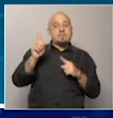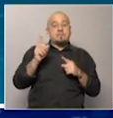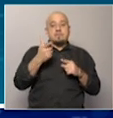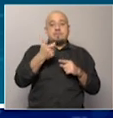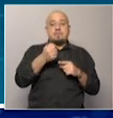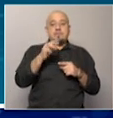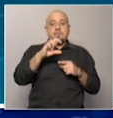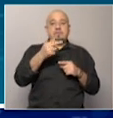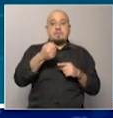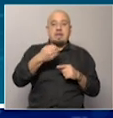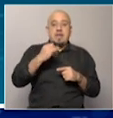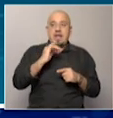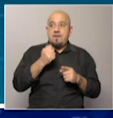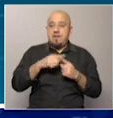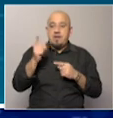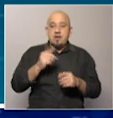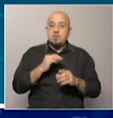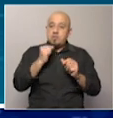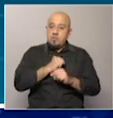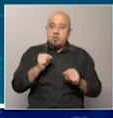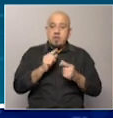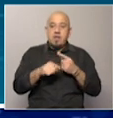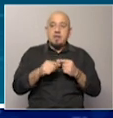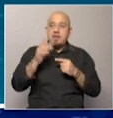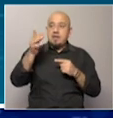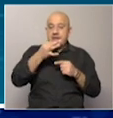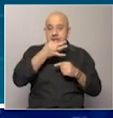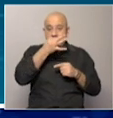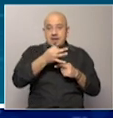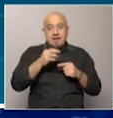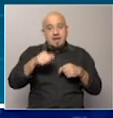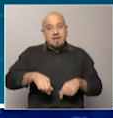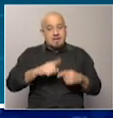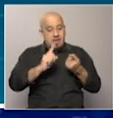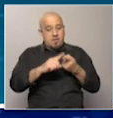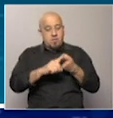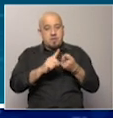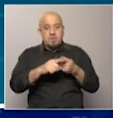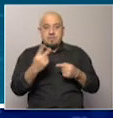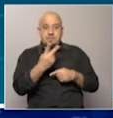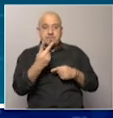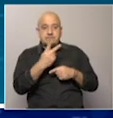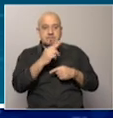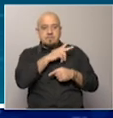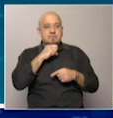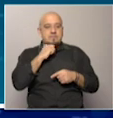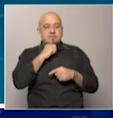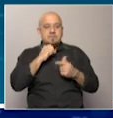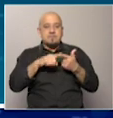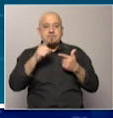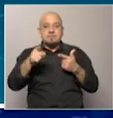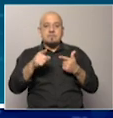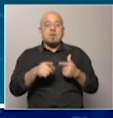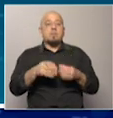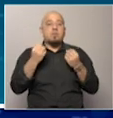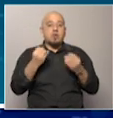se podía prestar o no podía ser ella la que anunciase este acuerdo entre los países del Golfo e Israel. ¿Y